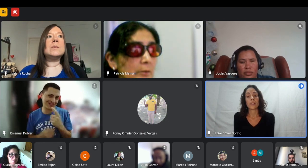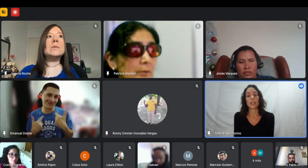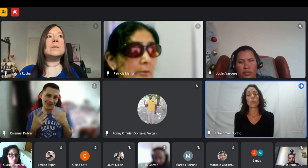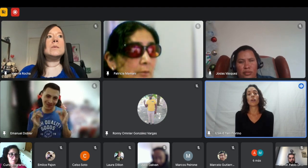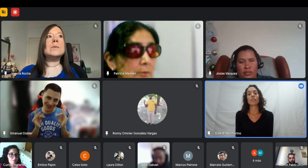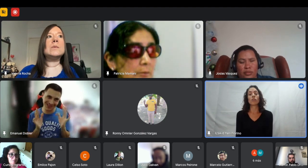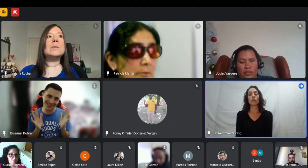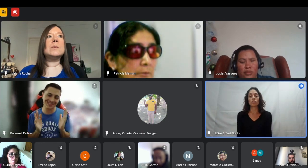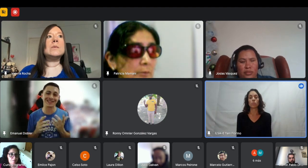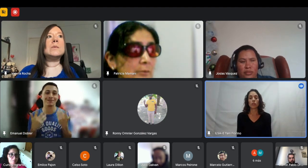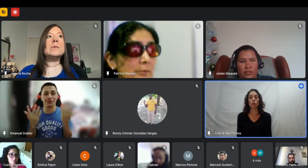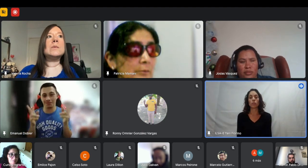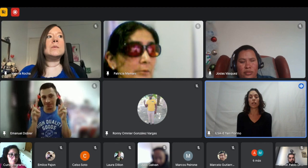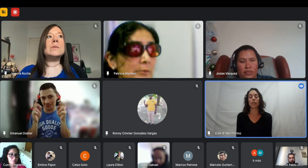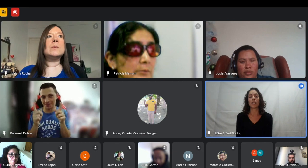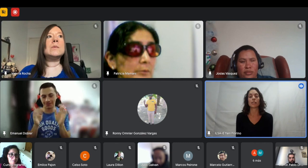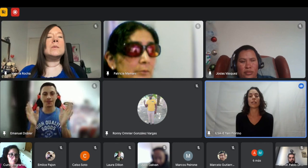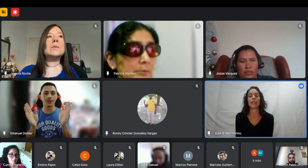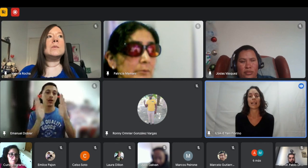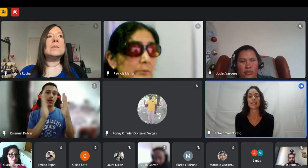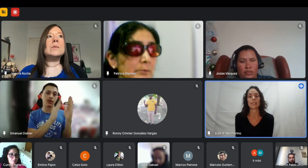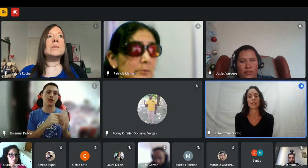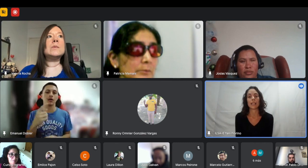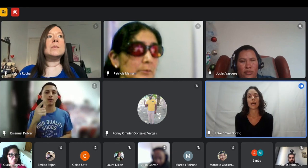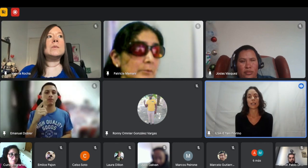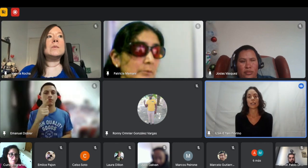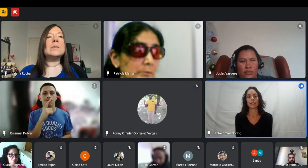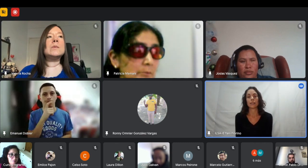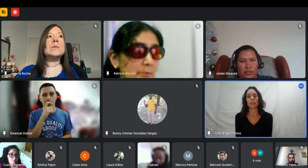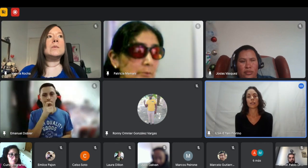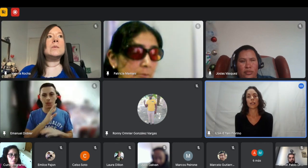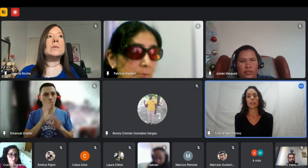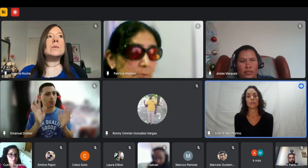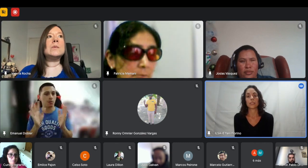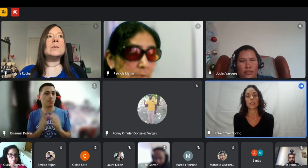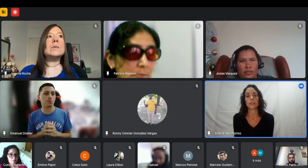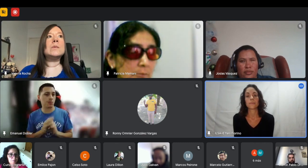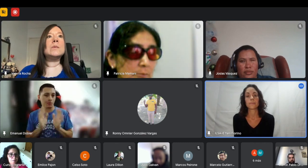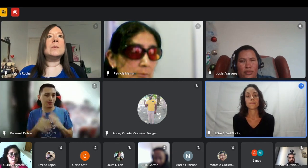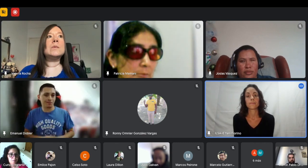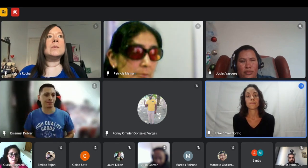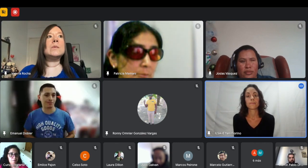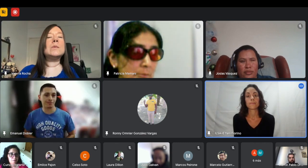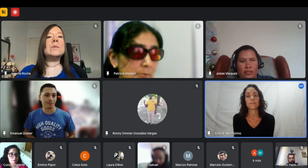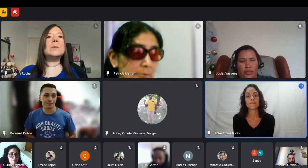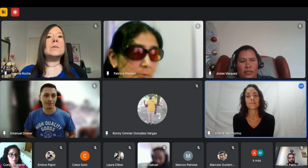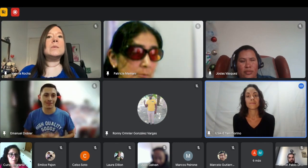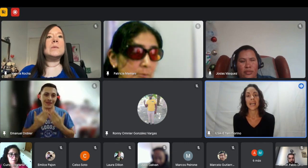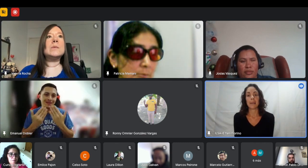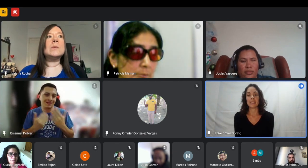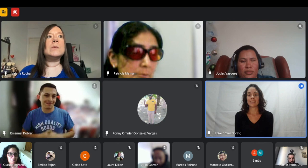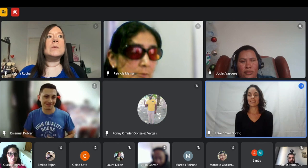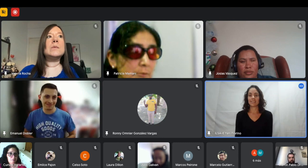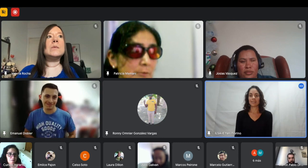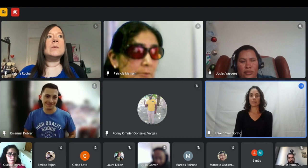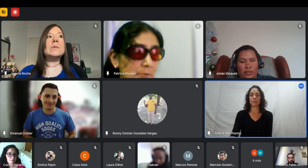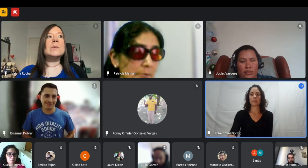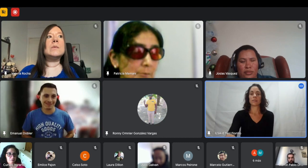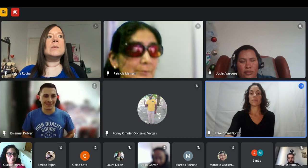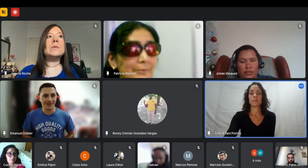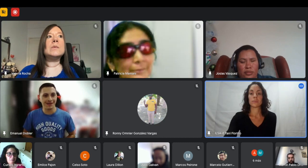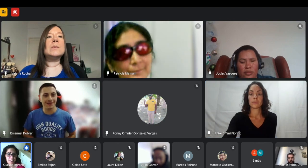muchas veces como es sorda no se puede comunicar en la accesibilidad es difícil nada más